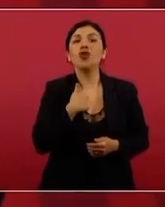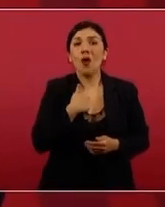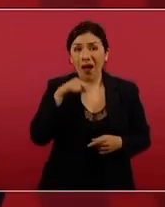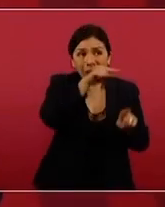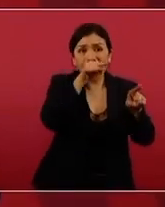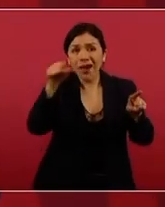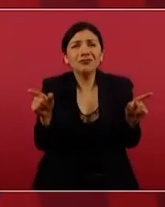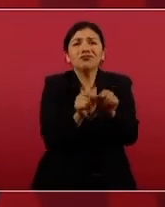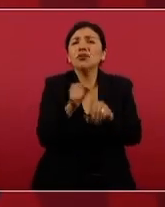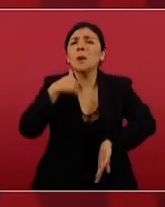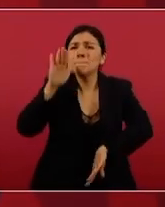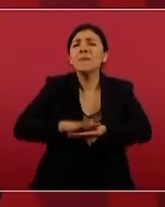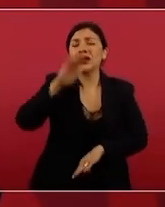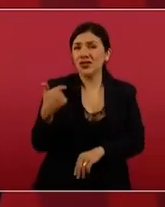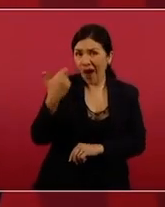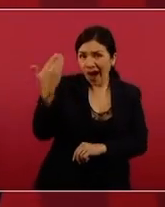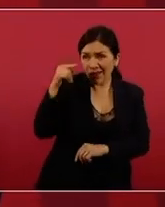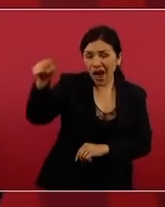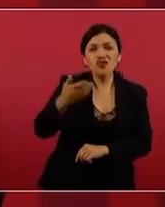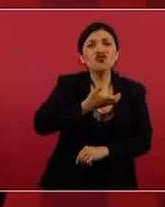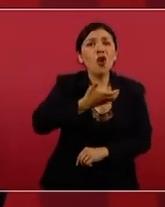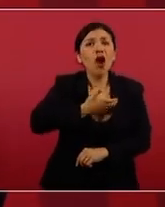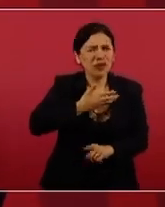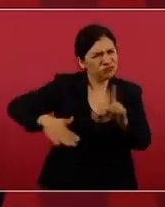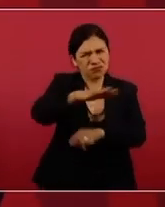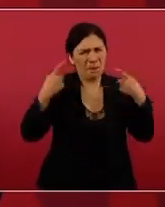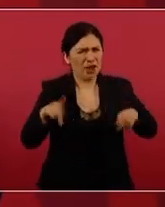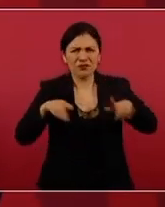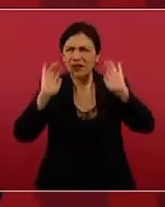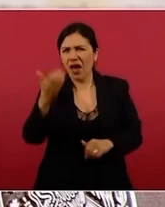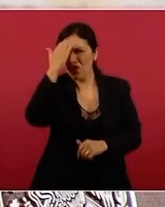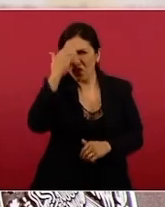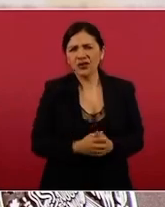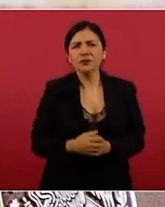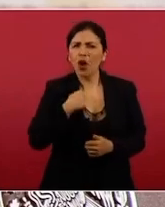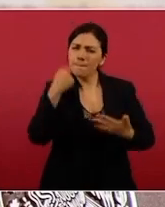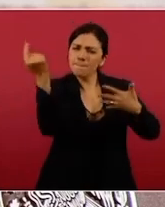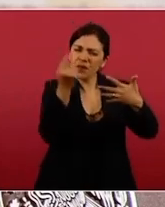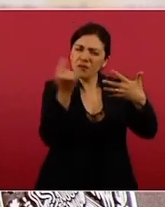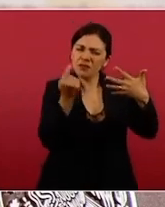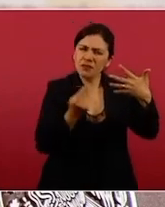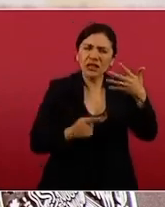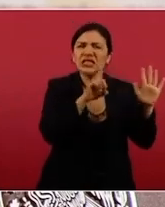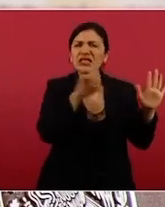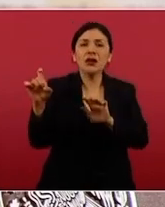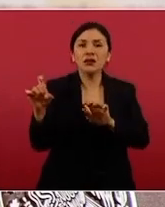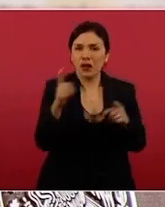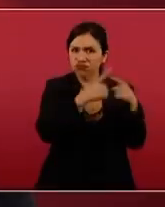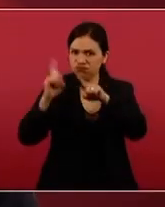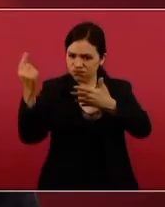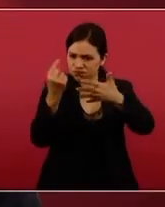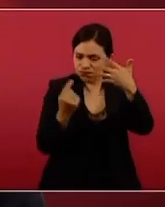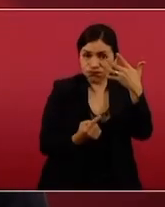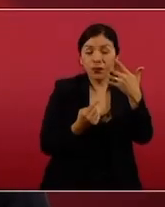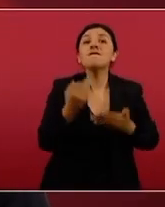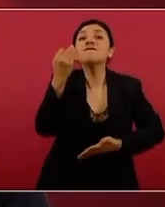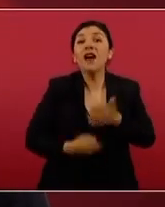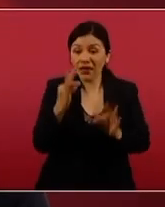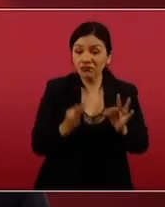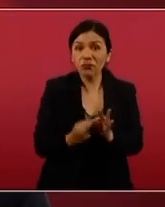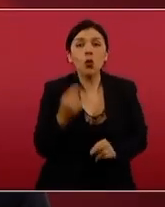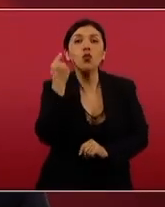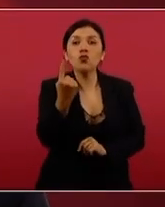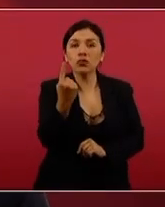muchísimo más. Yo hice en Zócalo, y es de dominio público, 100 compromisos y solo me falta cumplir